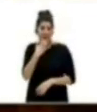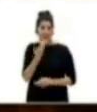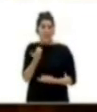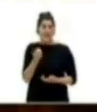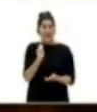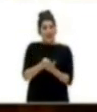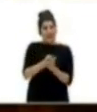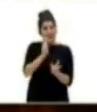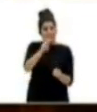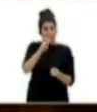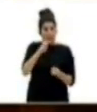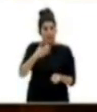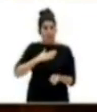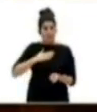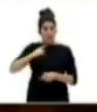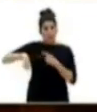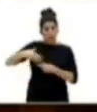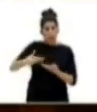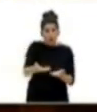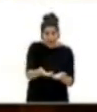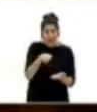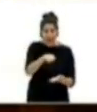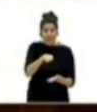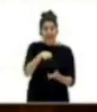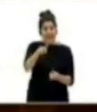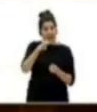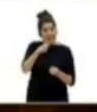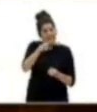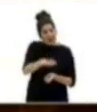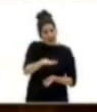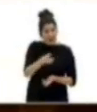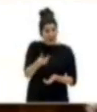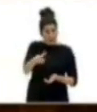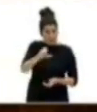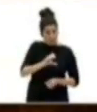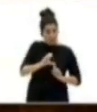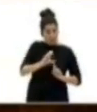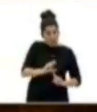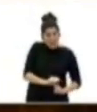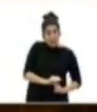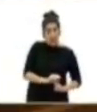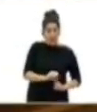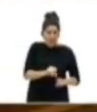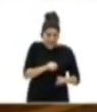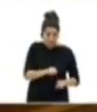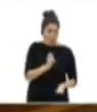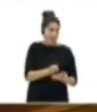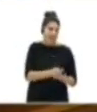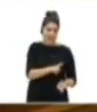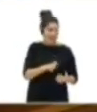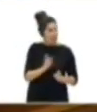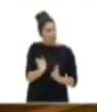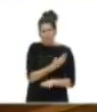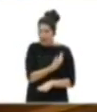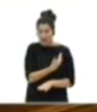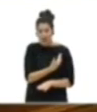sucesiones y donaciones, donde las rentas bajas deberían estar exentas del pago de este impuesto, pero no los